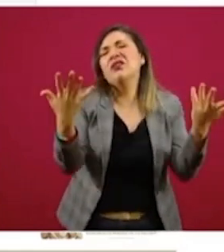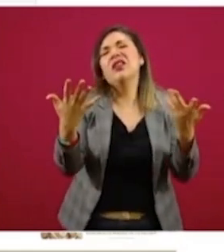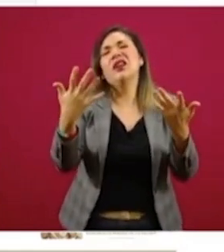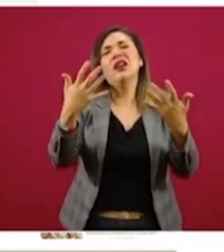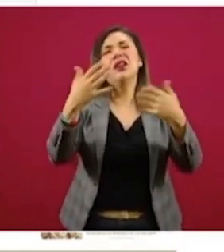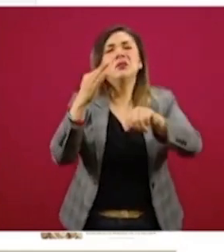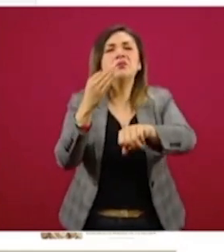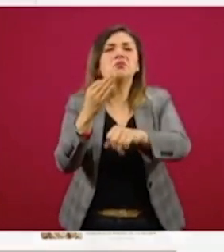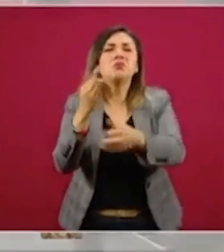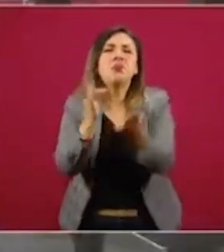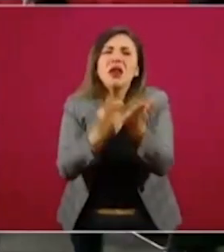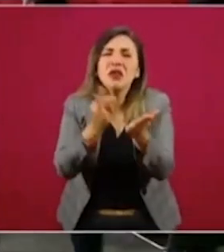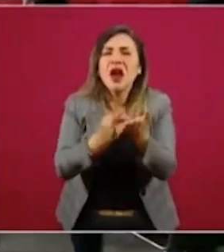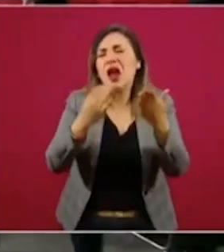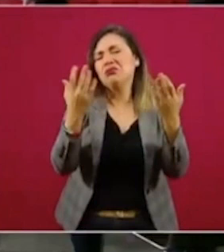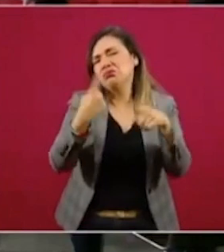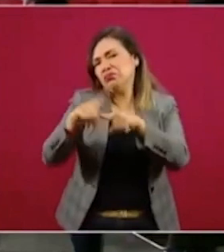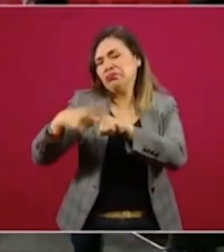etcétera. Adelante.